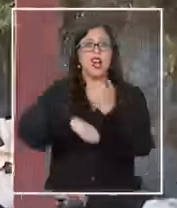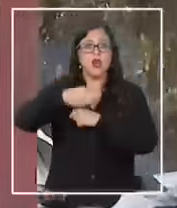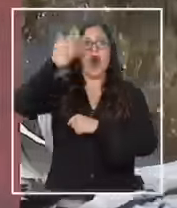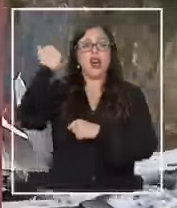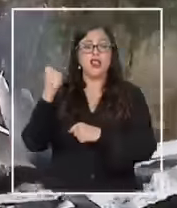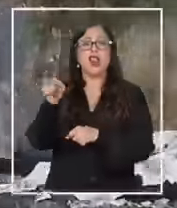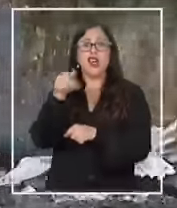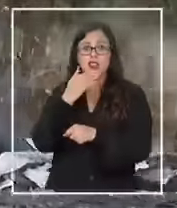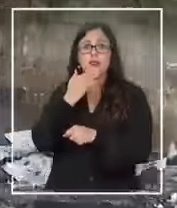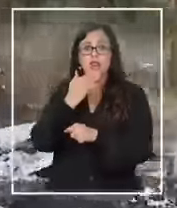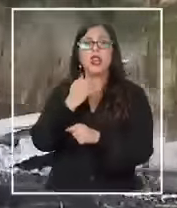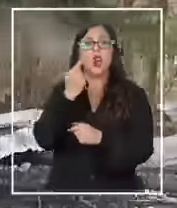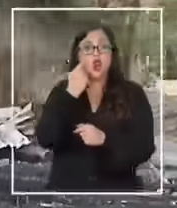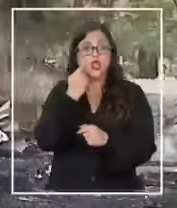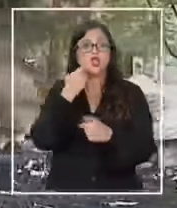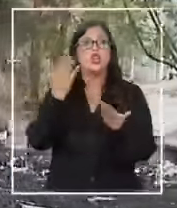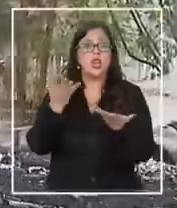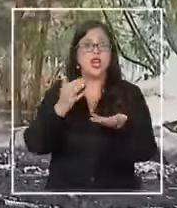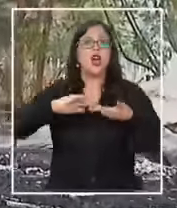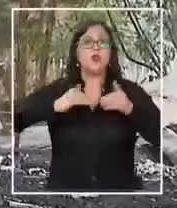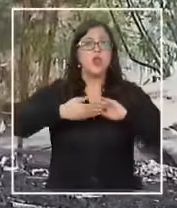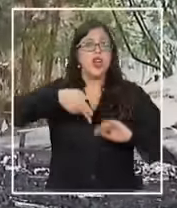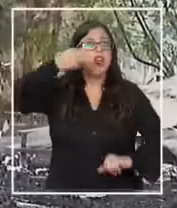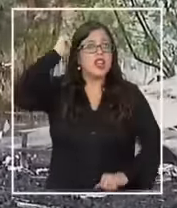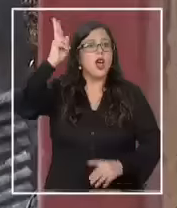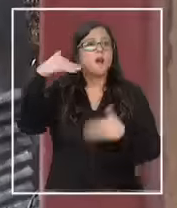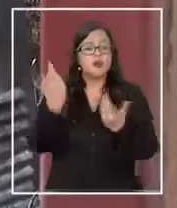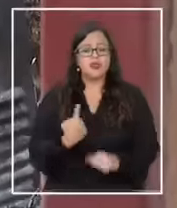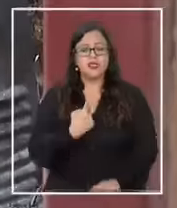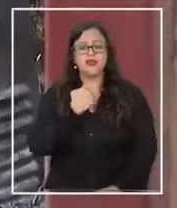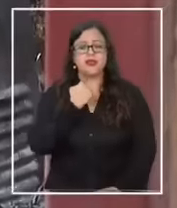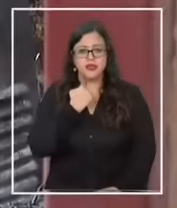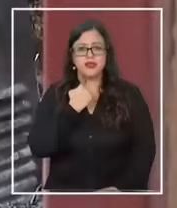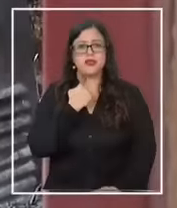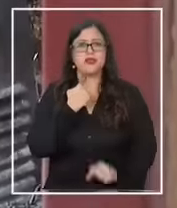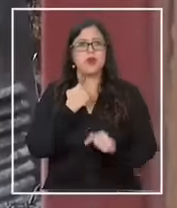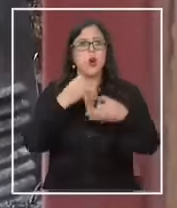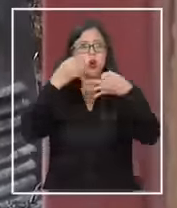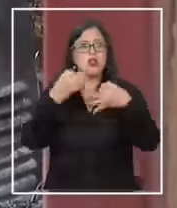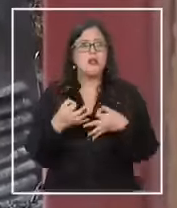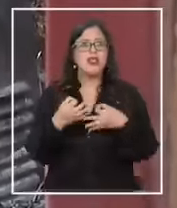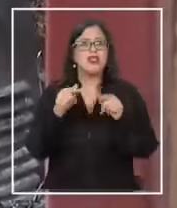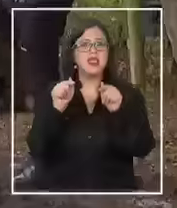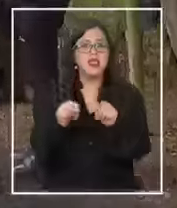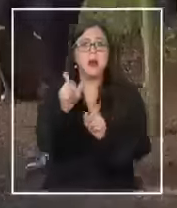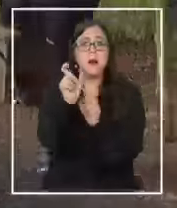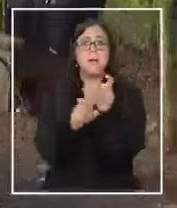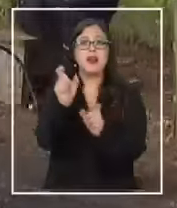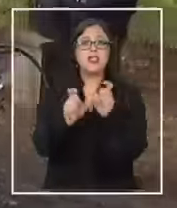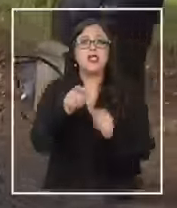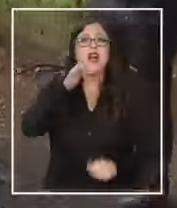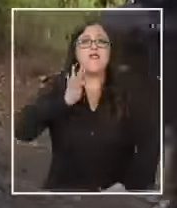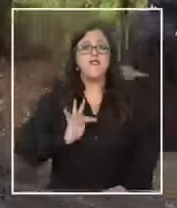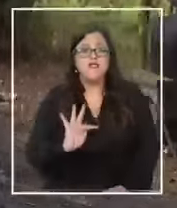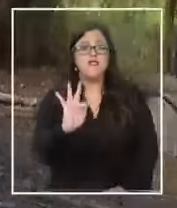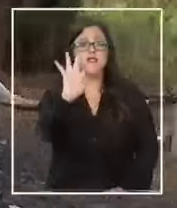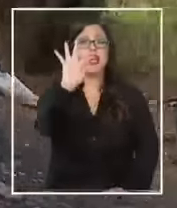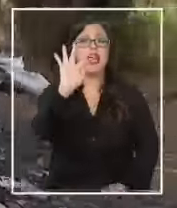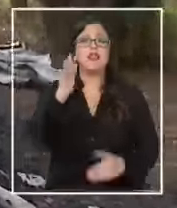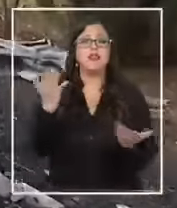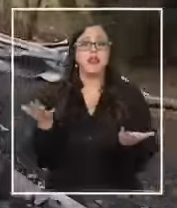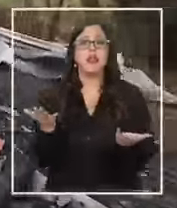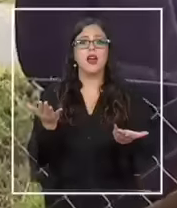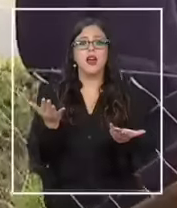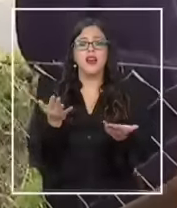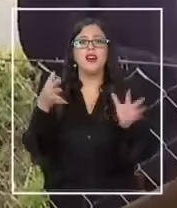indígenas por eso le llega tan de cerca este agravio a un recinto donde sus feligreses se conectaban con lo más